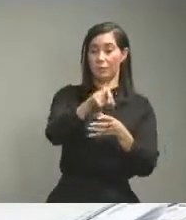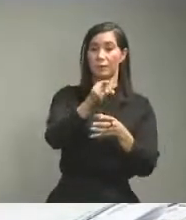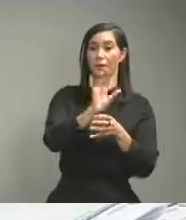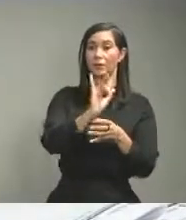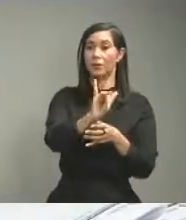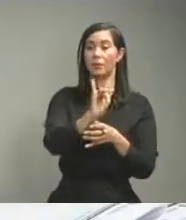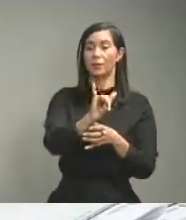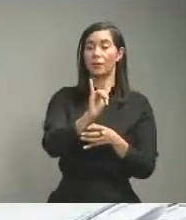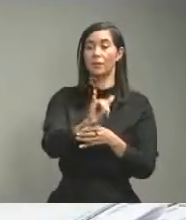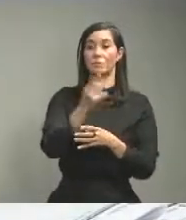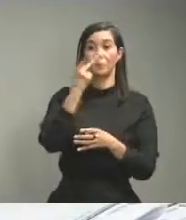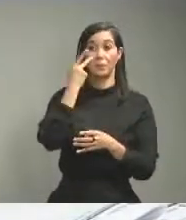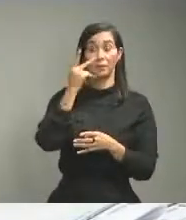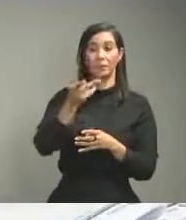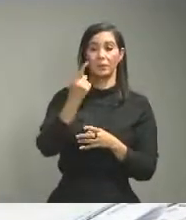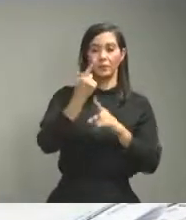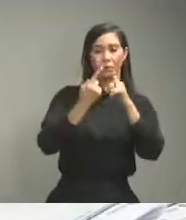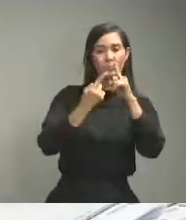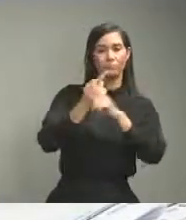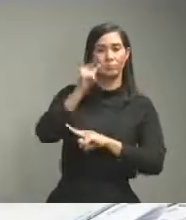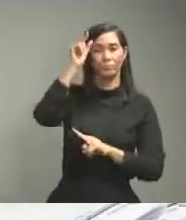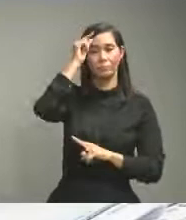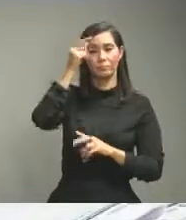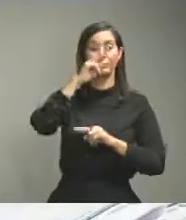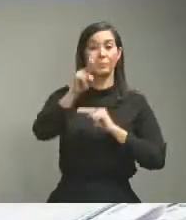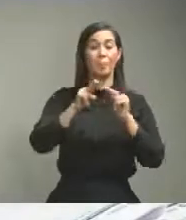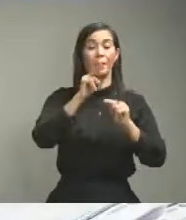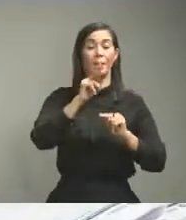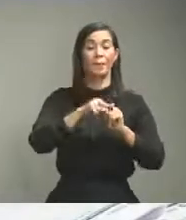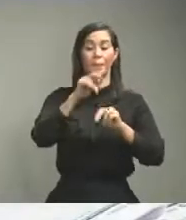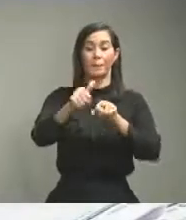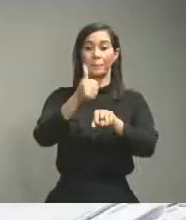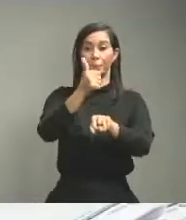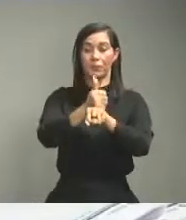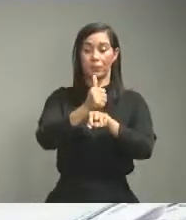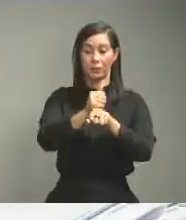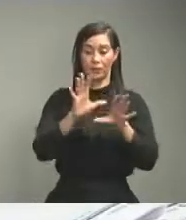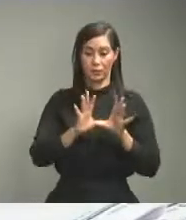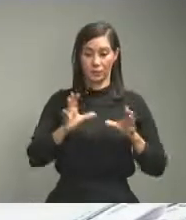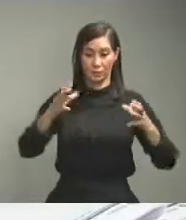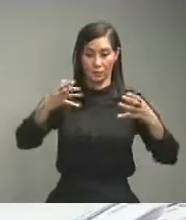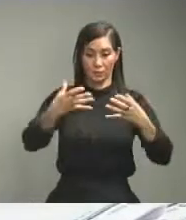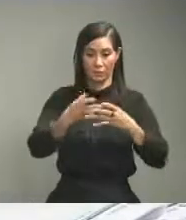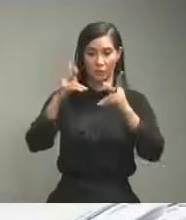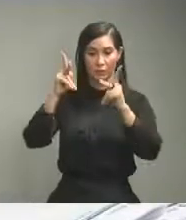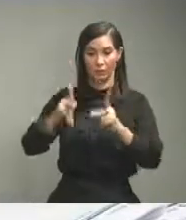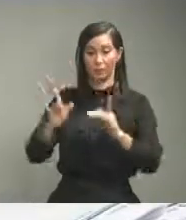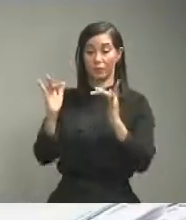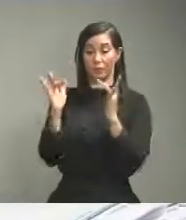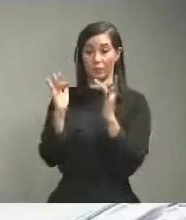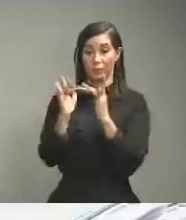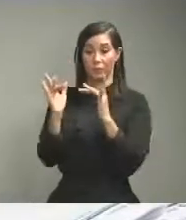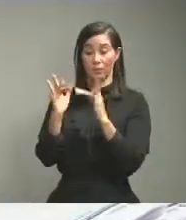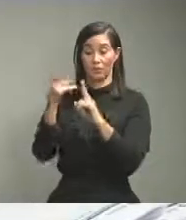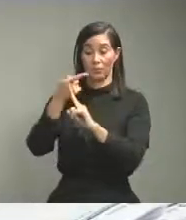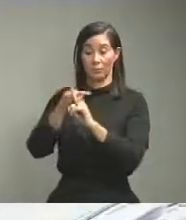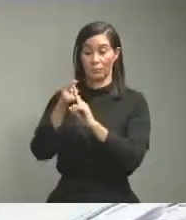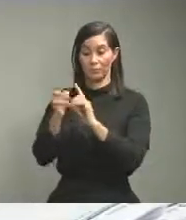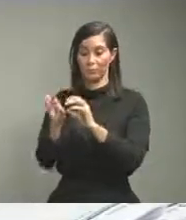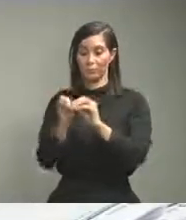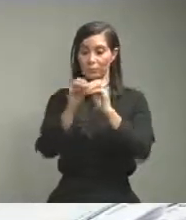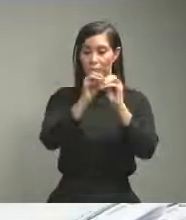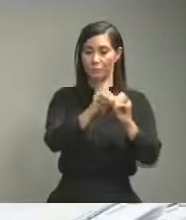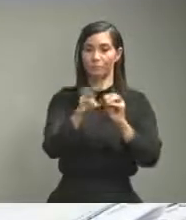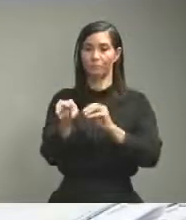mes el gobierno nacional inició el establecimiento de centros de aislamientos que cada uno de ellos